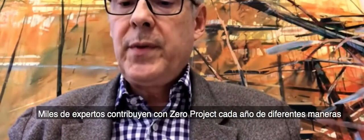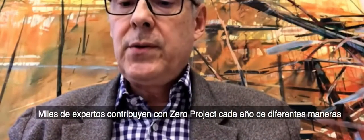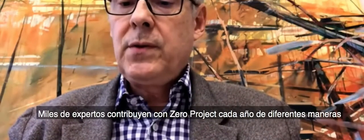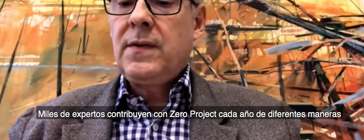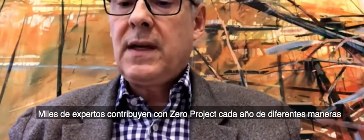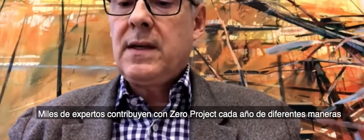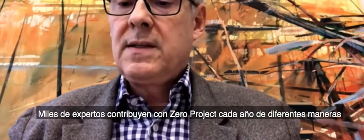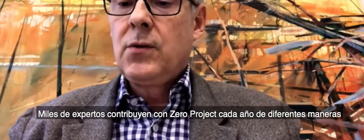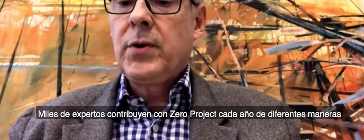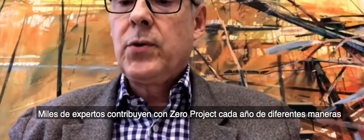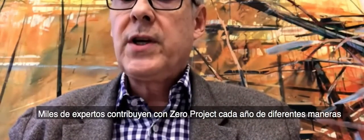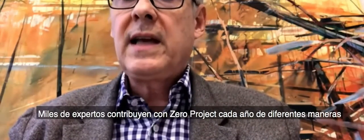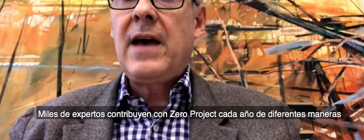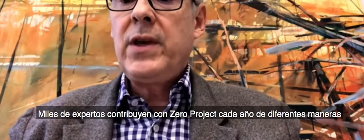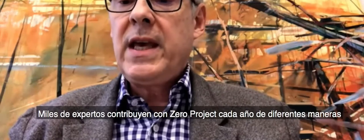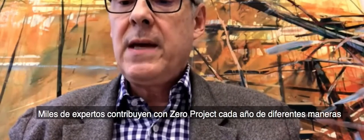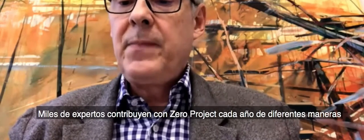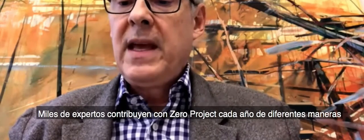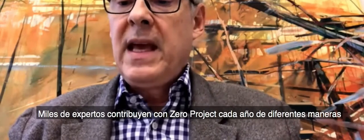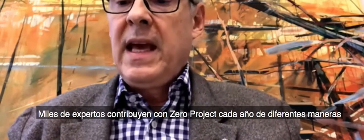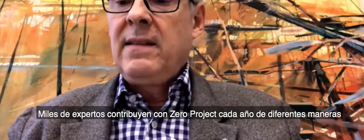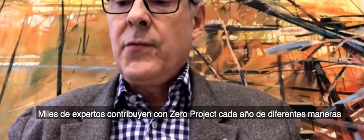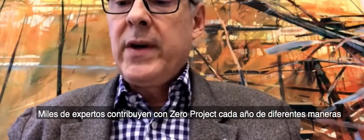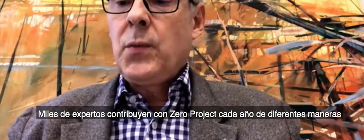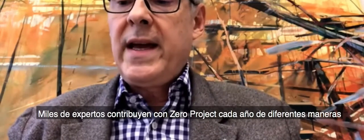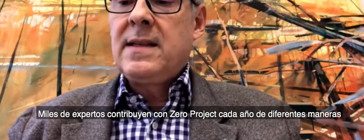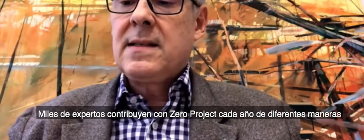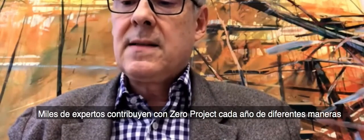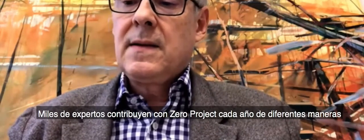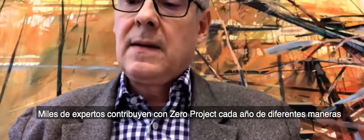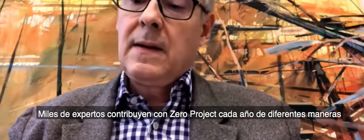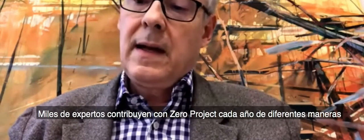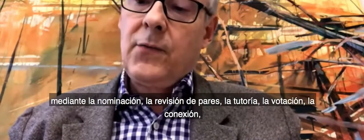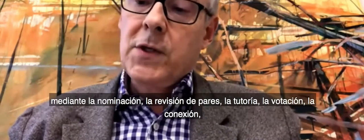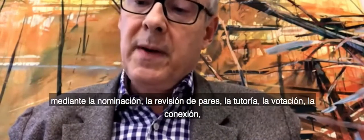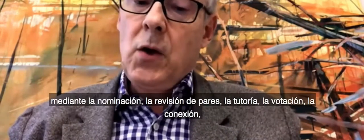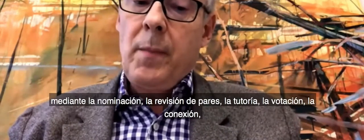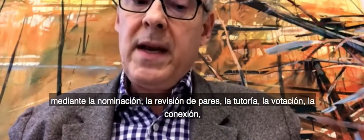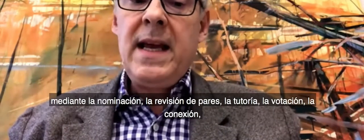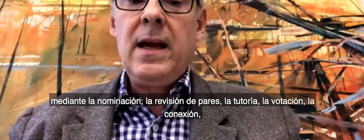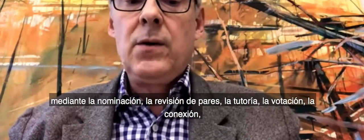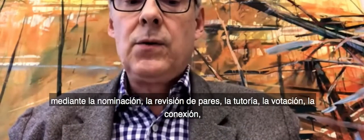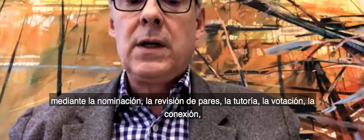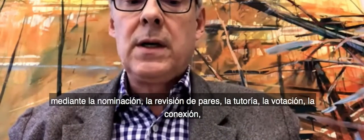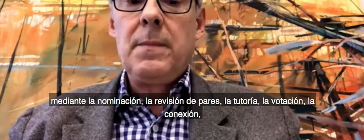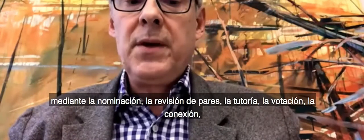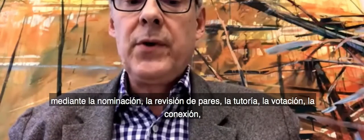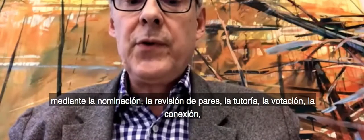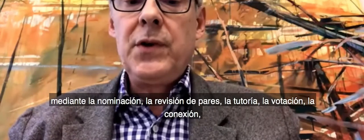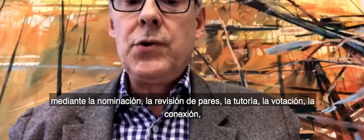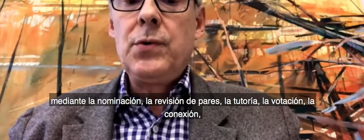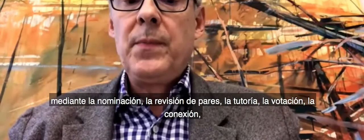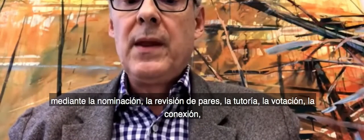contribute the Zero Project every year in different ways. At first, by nominating or